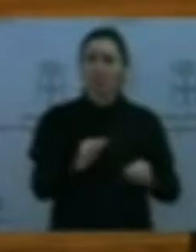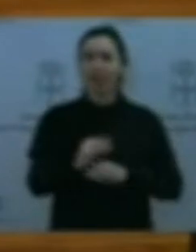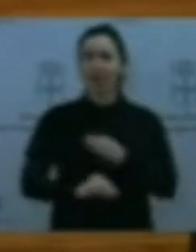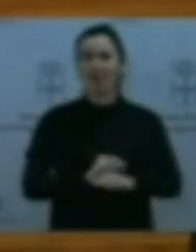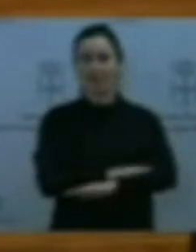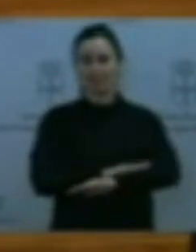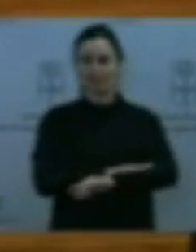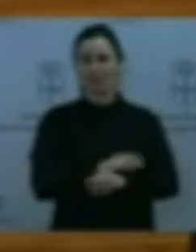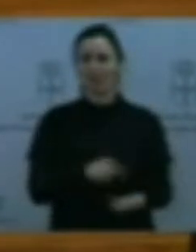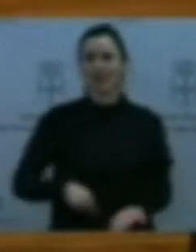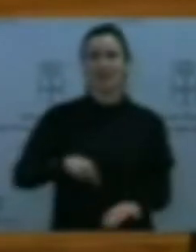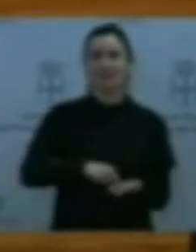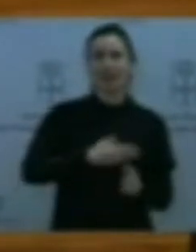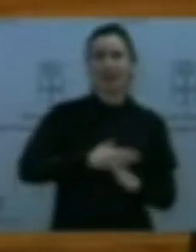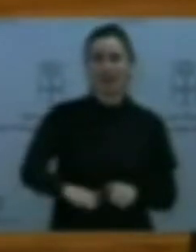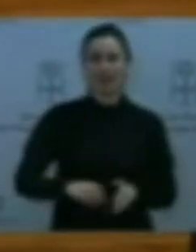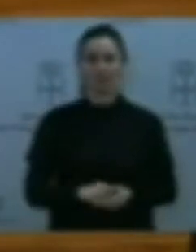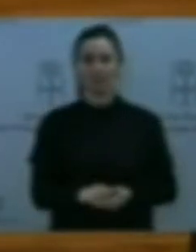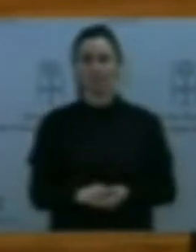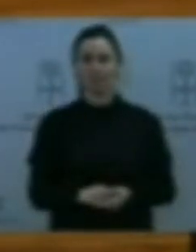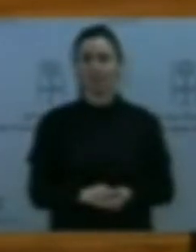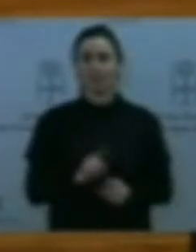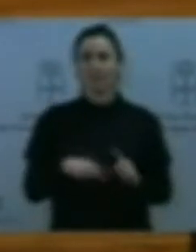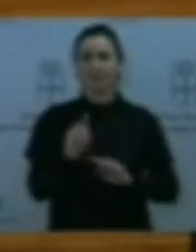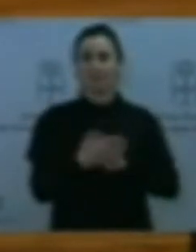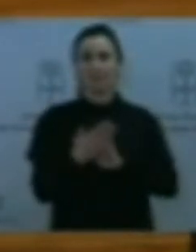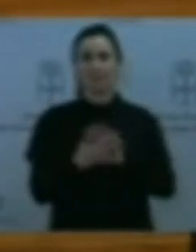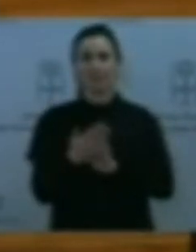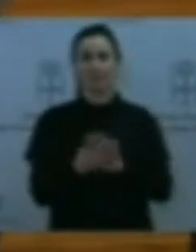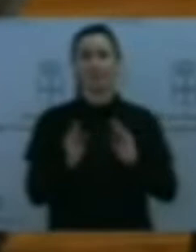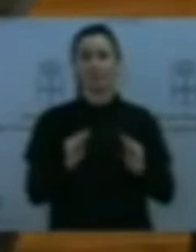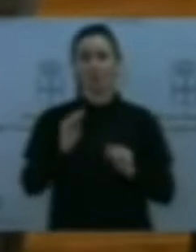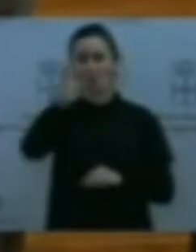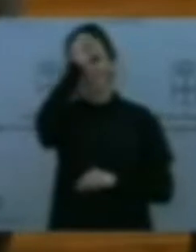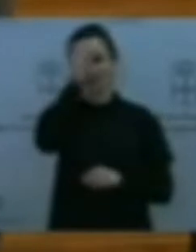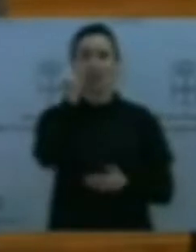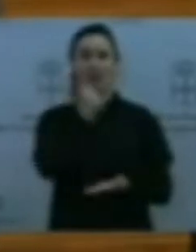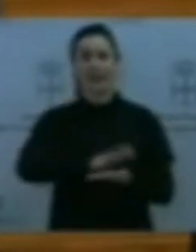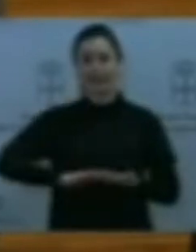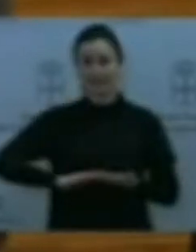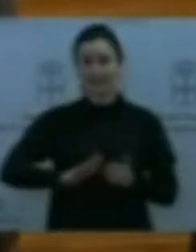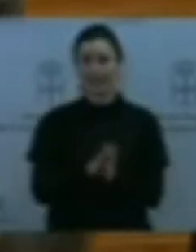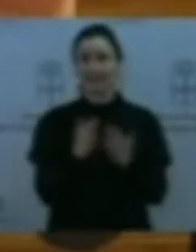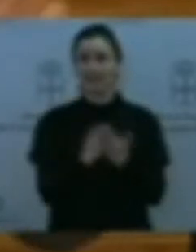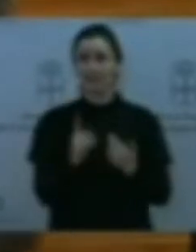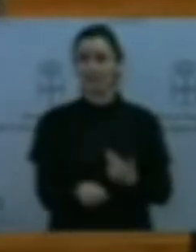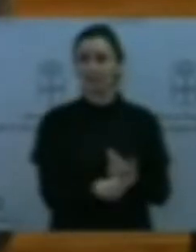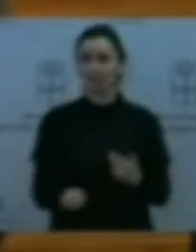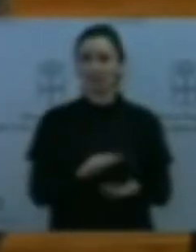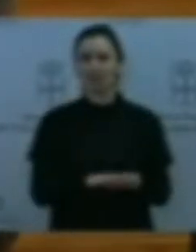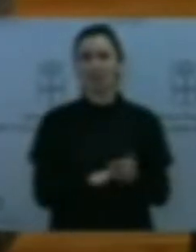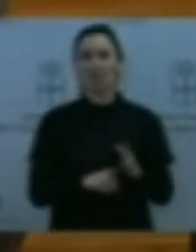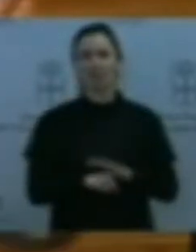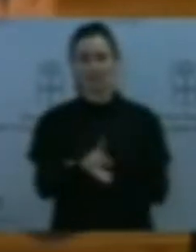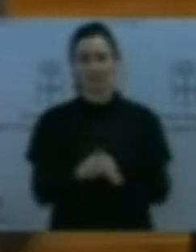Luego usted hablaba de cuál es su postura en relación a la gratuidad de los libros de texto desde un punto de vista progresista. Bueno, teóricamente, como